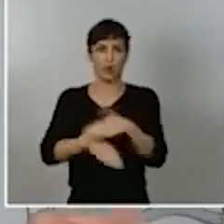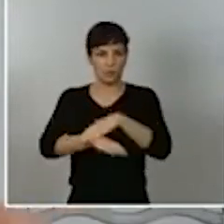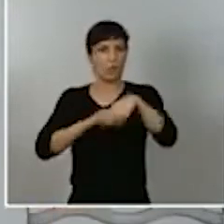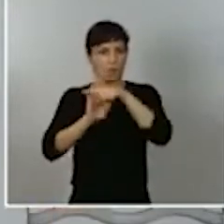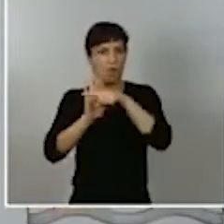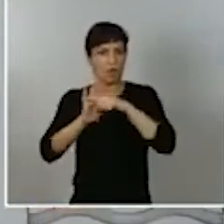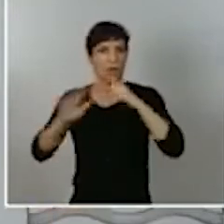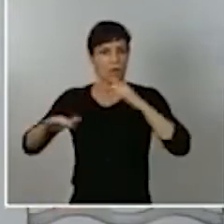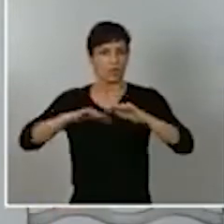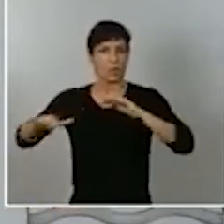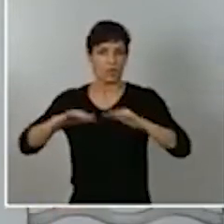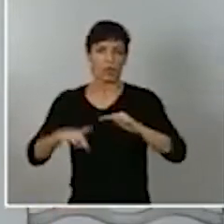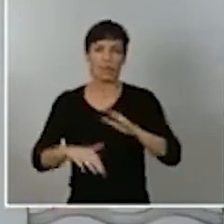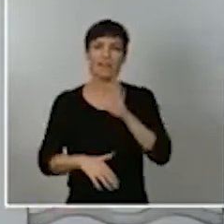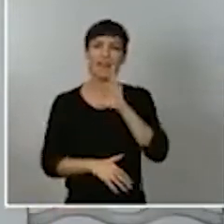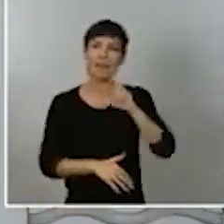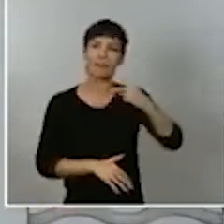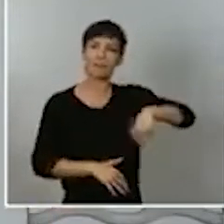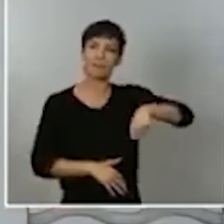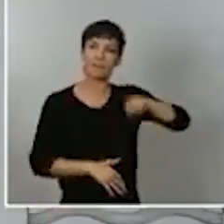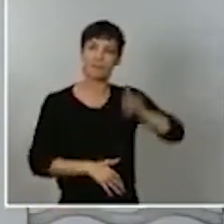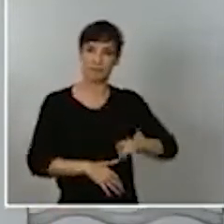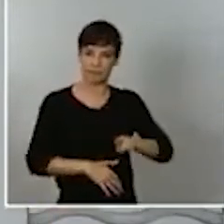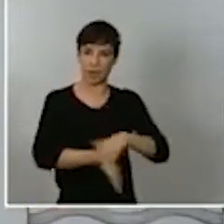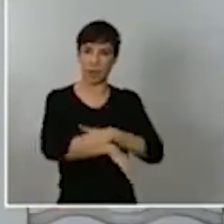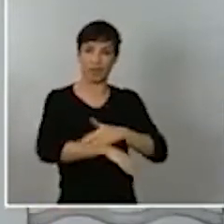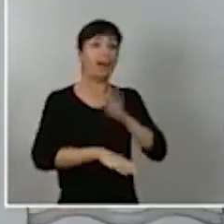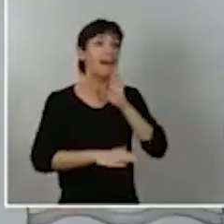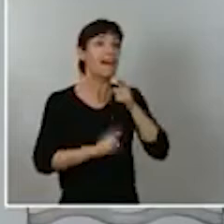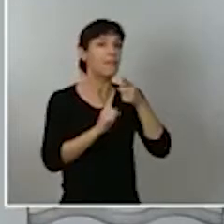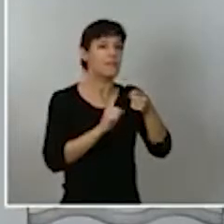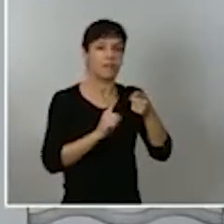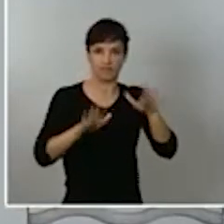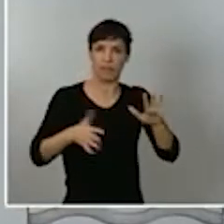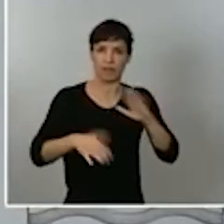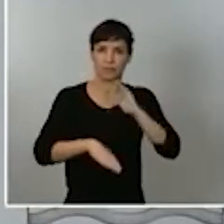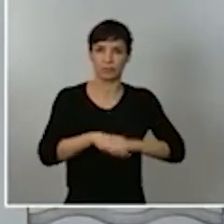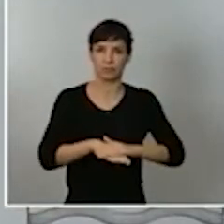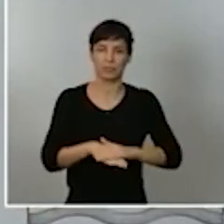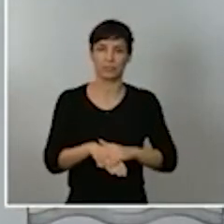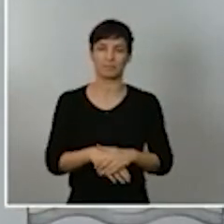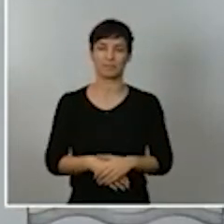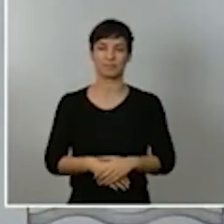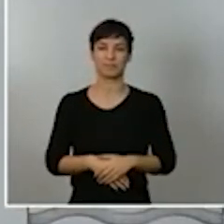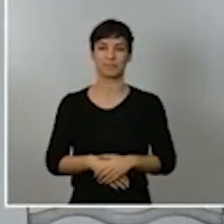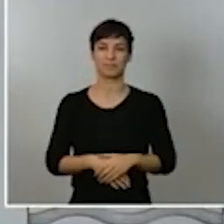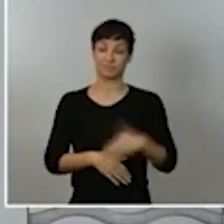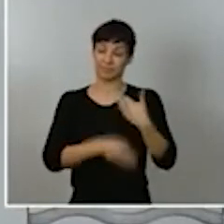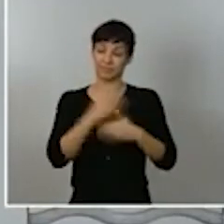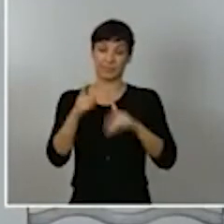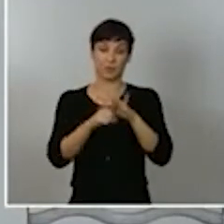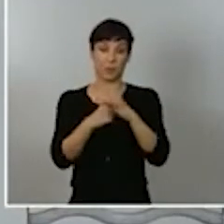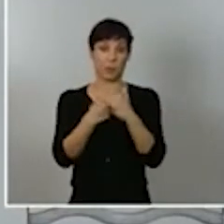la vicepresidenta primera del gobierno se ha cumplido estamos donde estamos porque algunos han querido llegar aquí